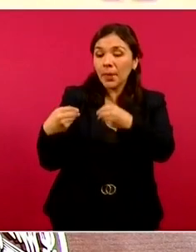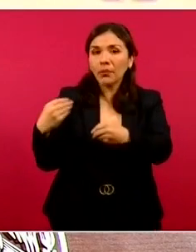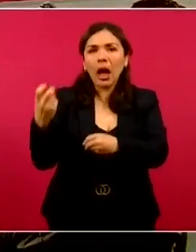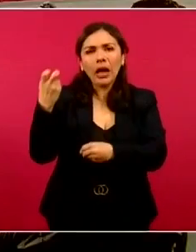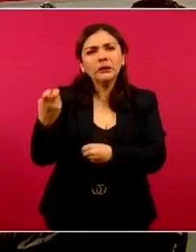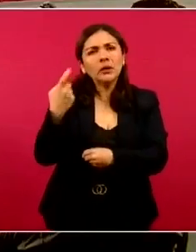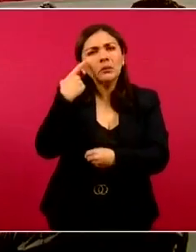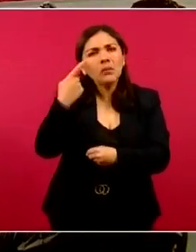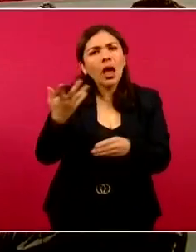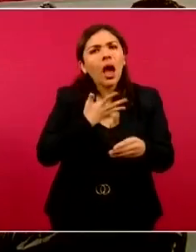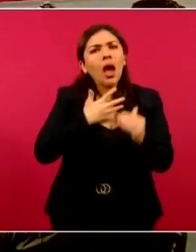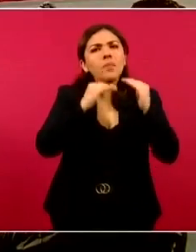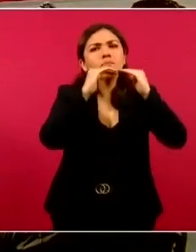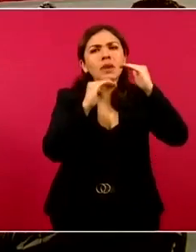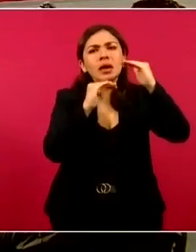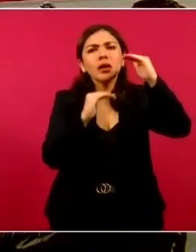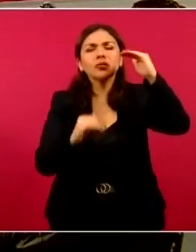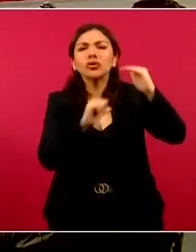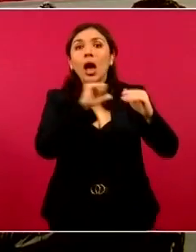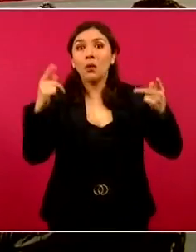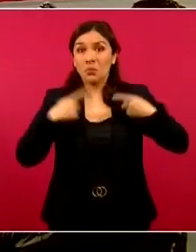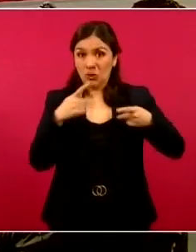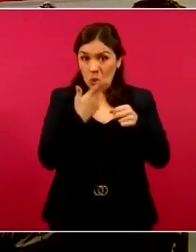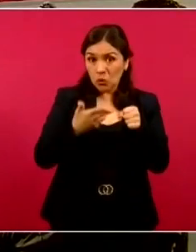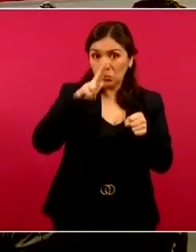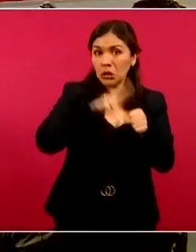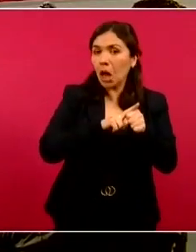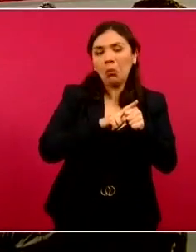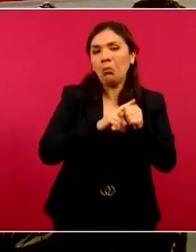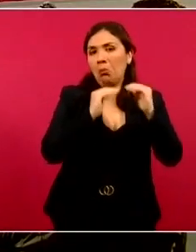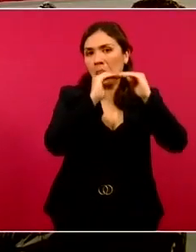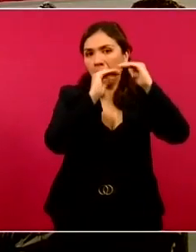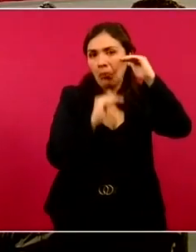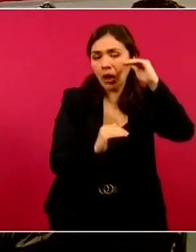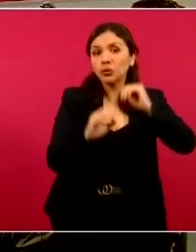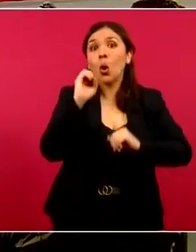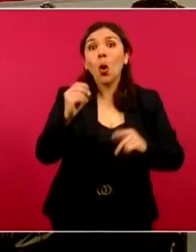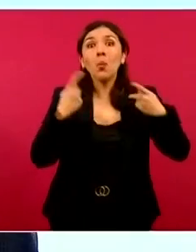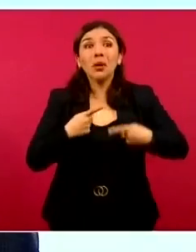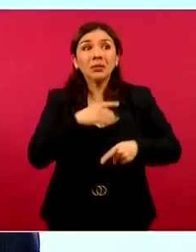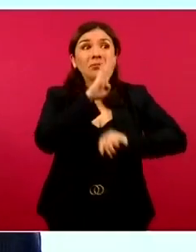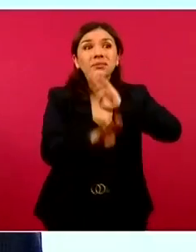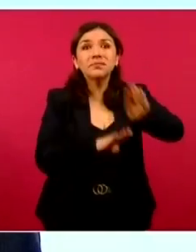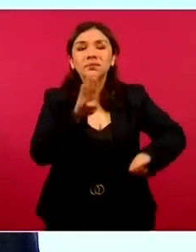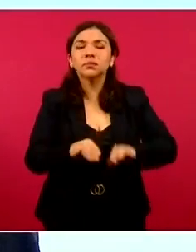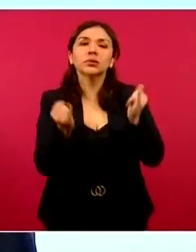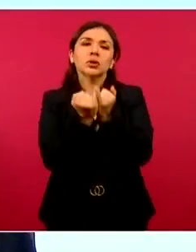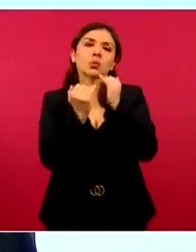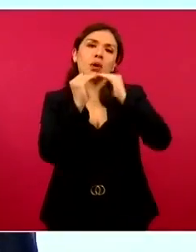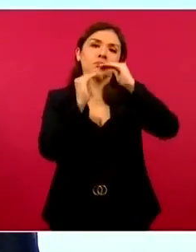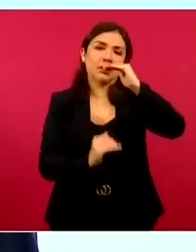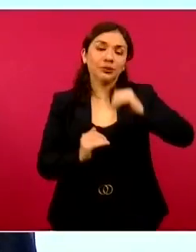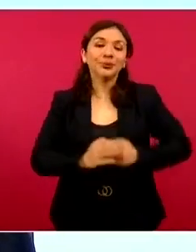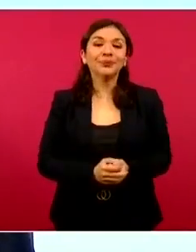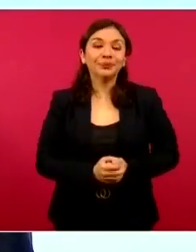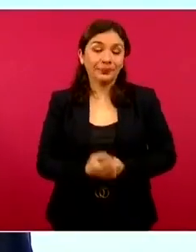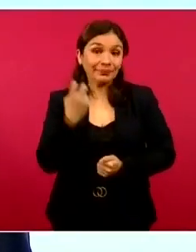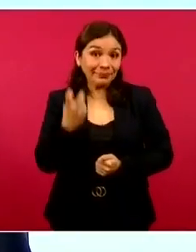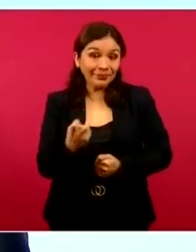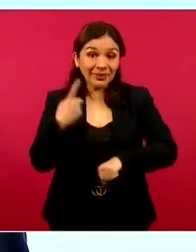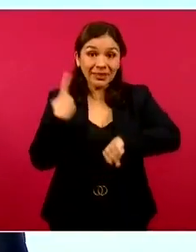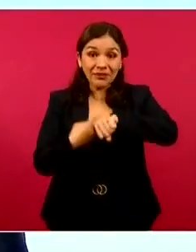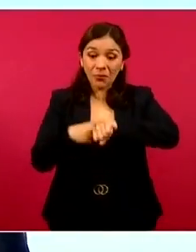representación en personas hospitalizadas y sobre todo en personas que pierden la vida. En suma, COVID